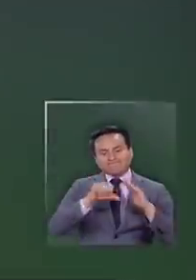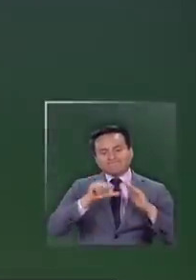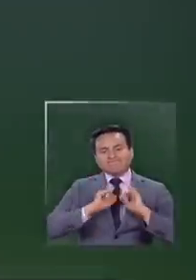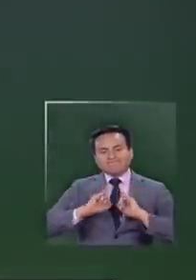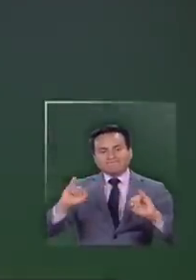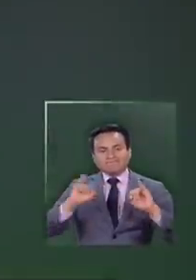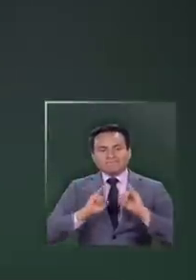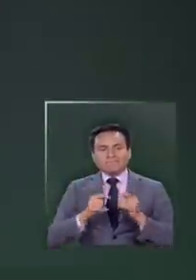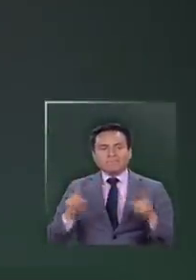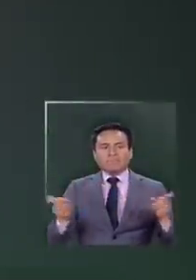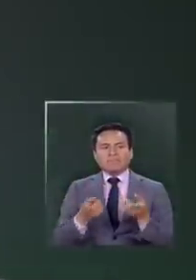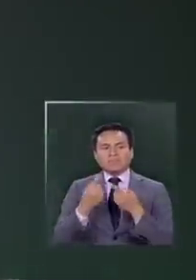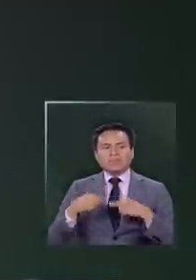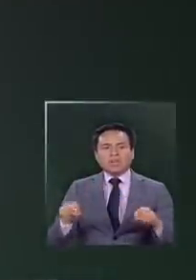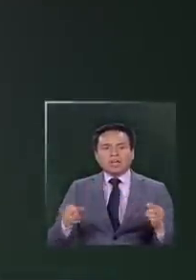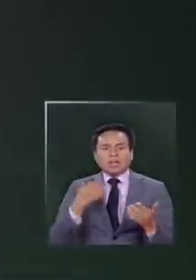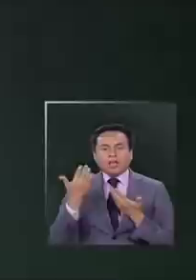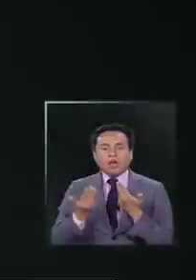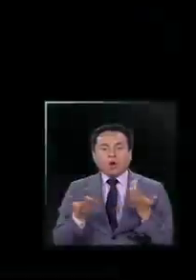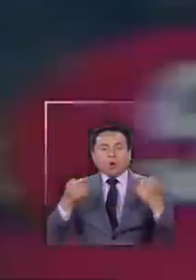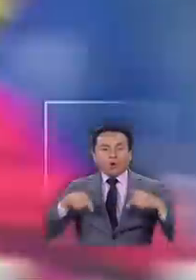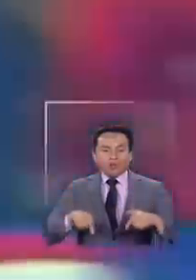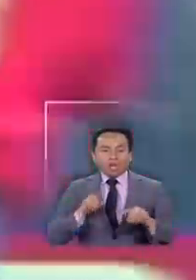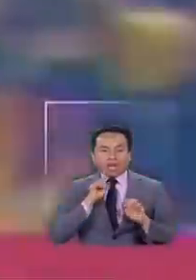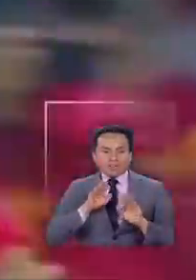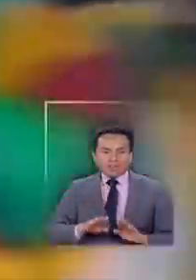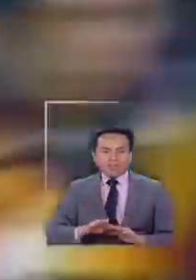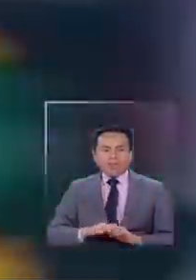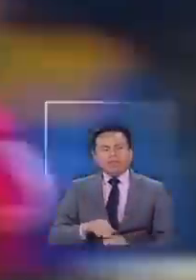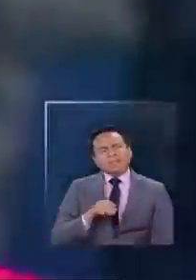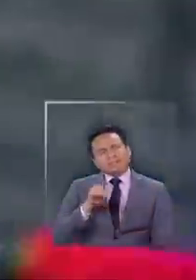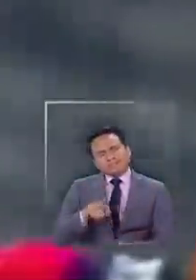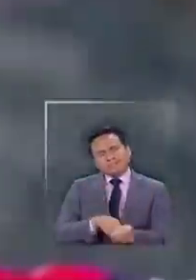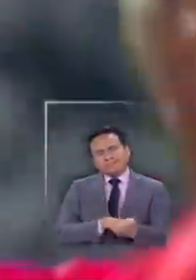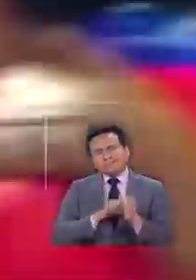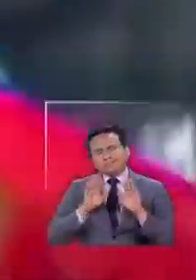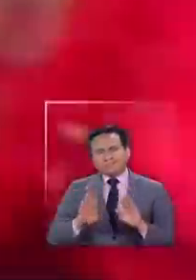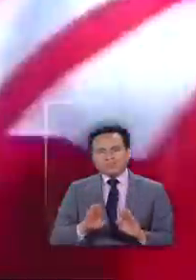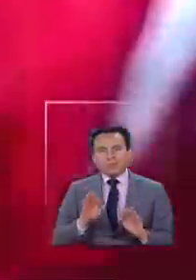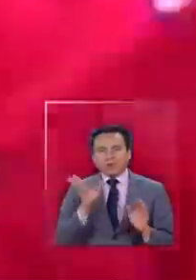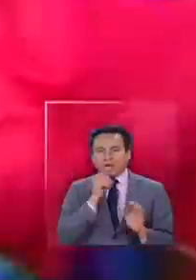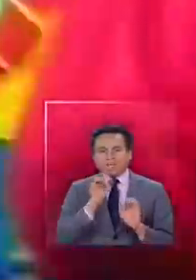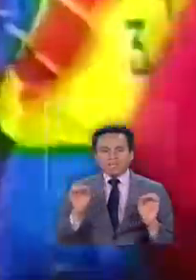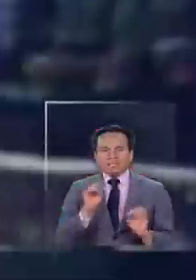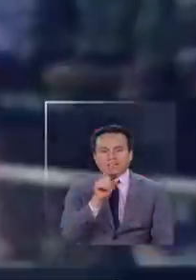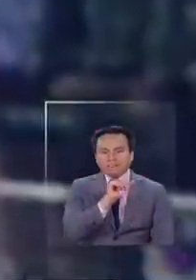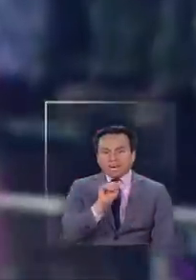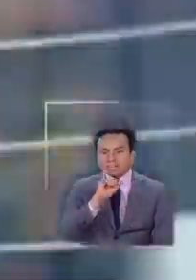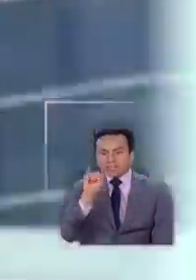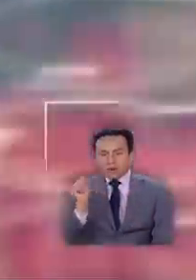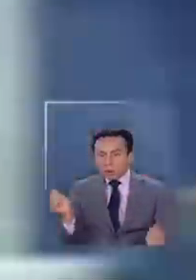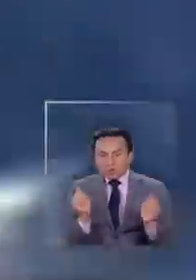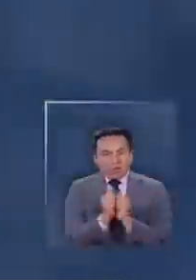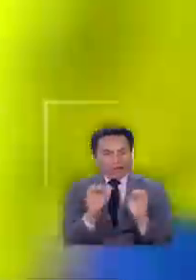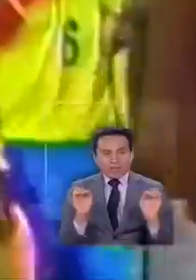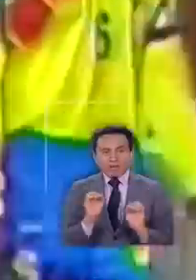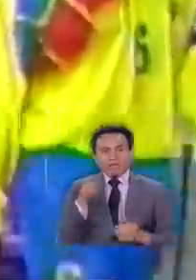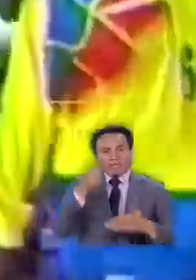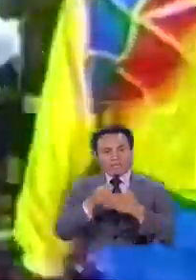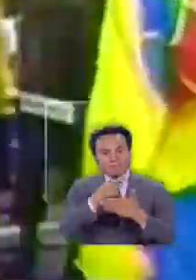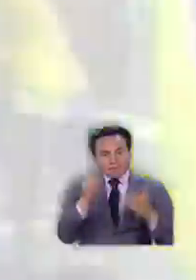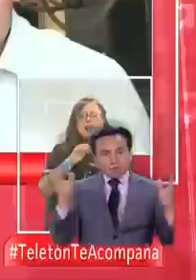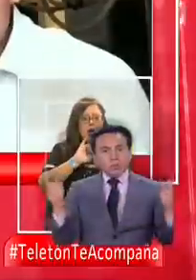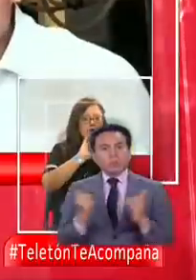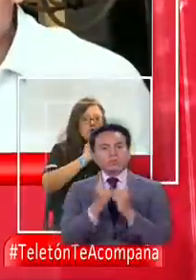yo hoy estoy aquí tras largo tiempo sin ver a la dupla Sasa juntos este fin de semana ello